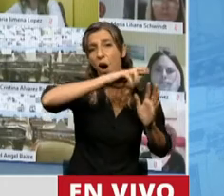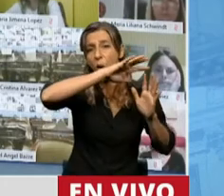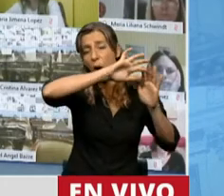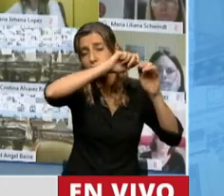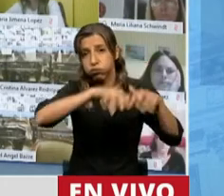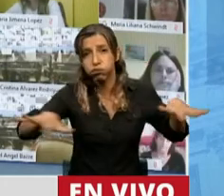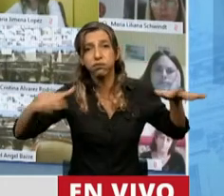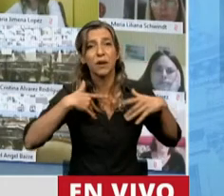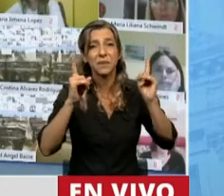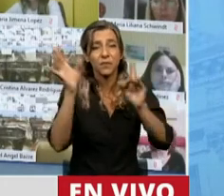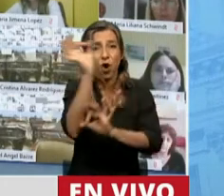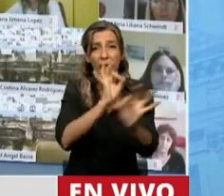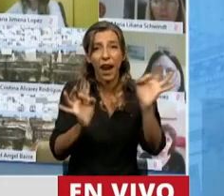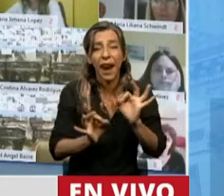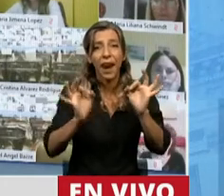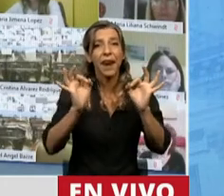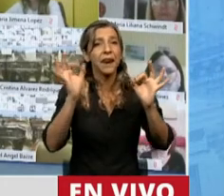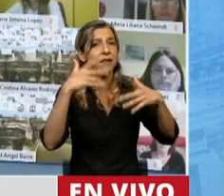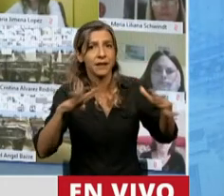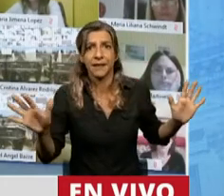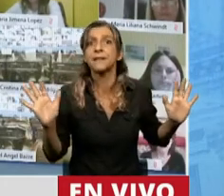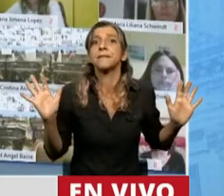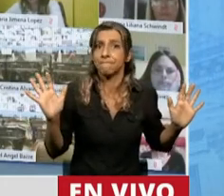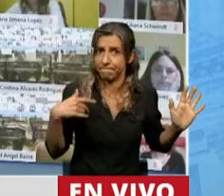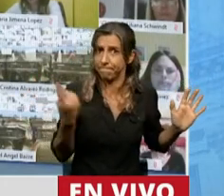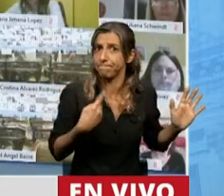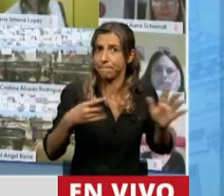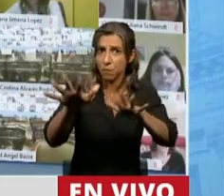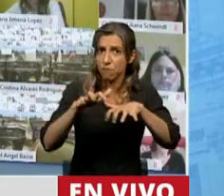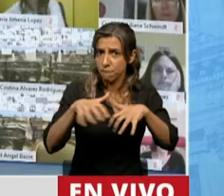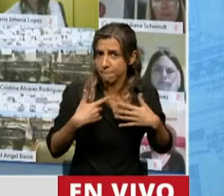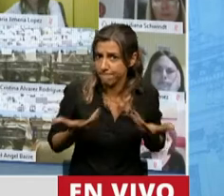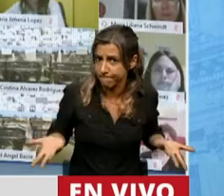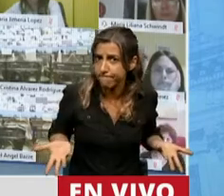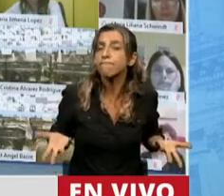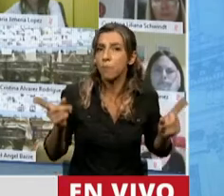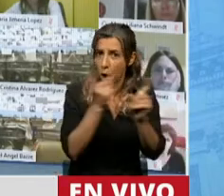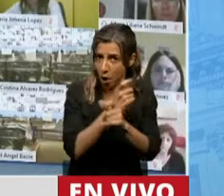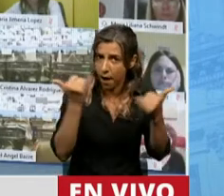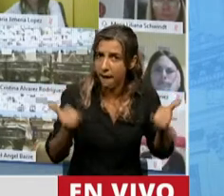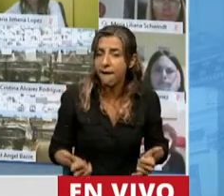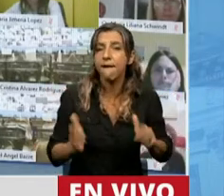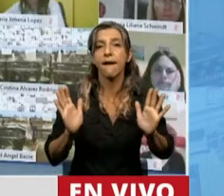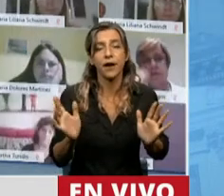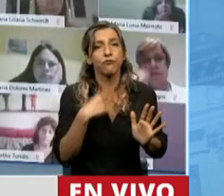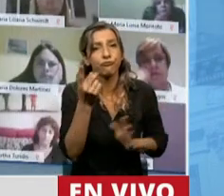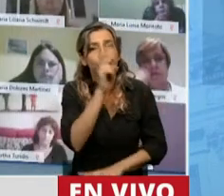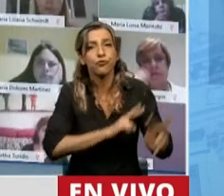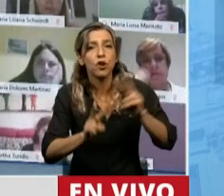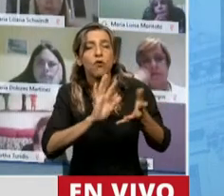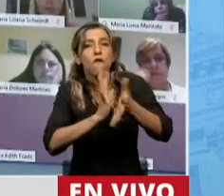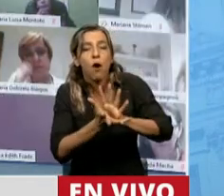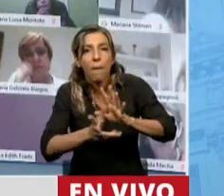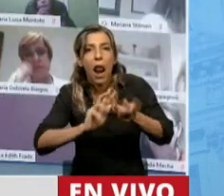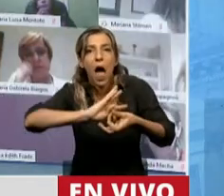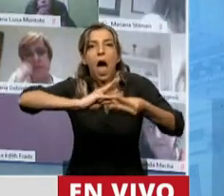precipitaciones de nieve ponen en jaque la vida en los oasis y la producción agrícola. Tenemos que diseñar mecanismos de adaptación en forma